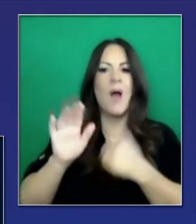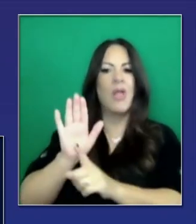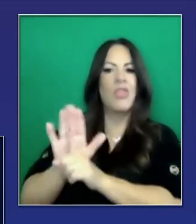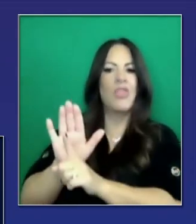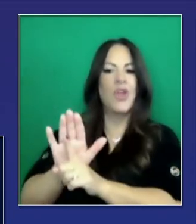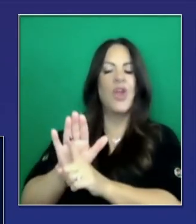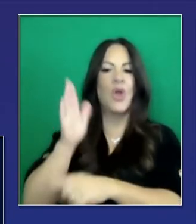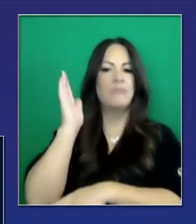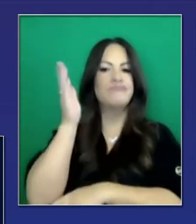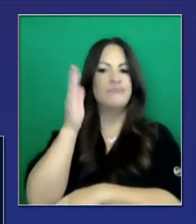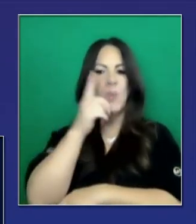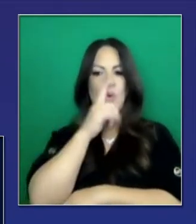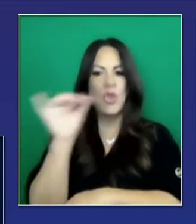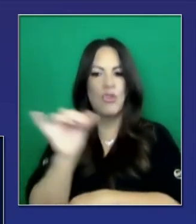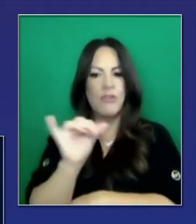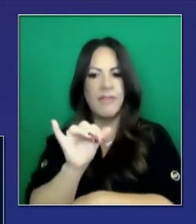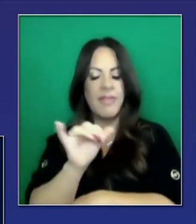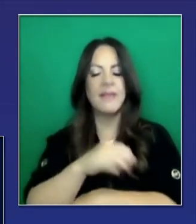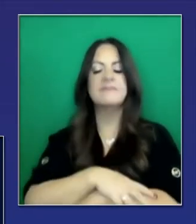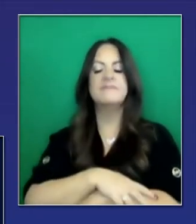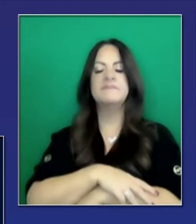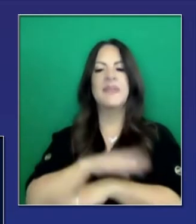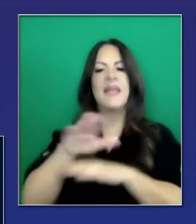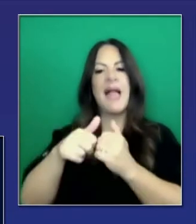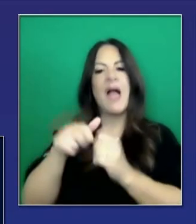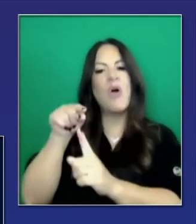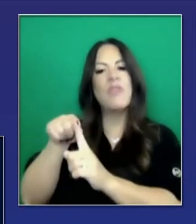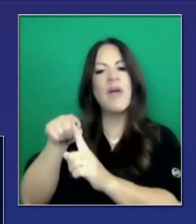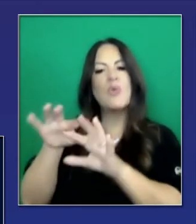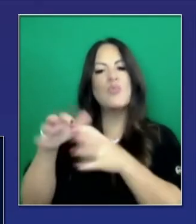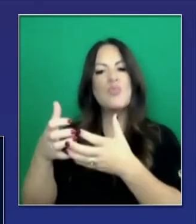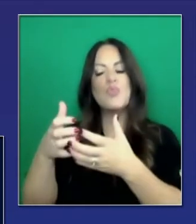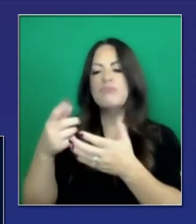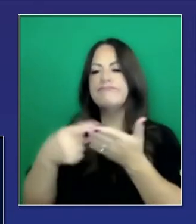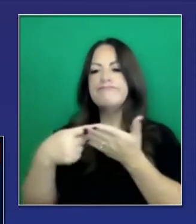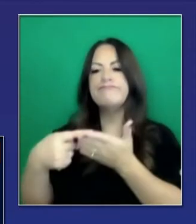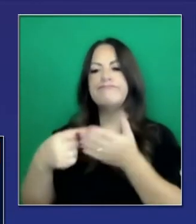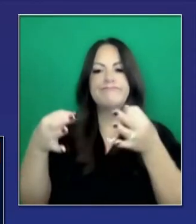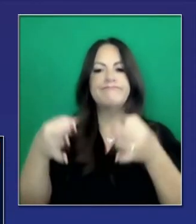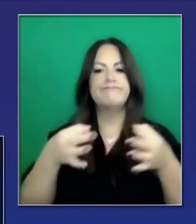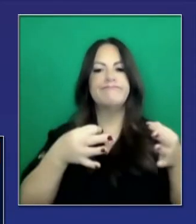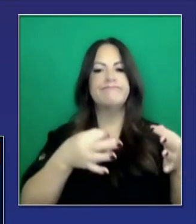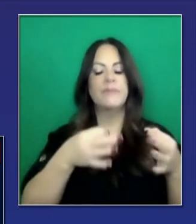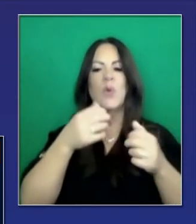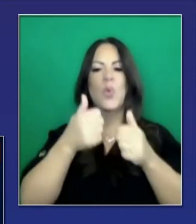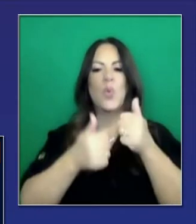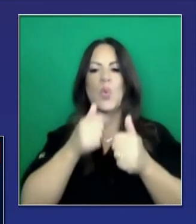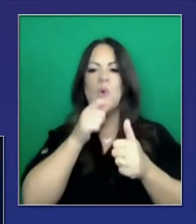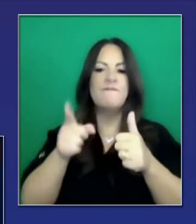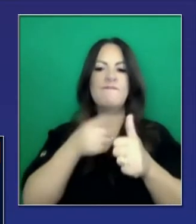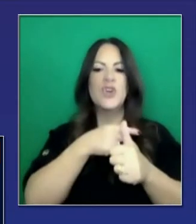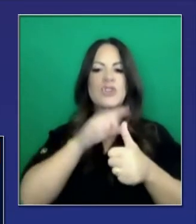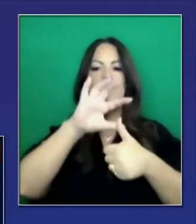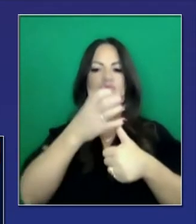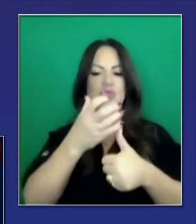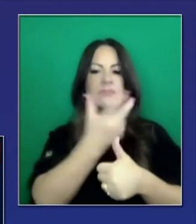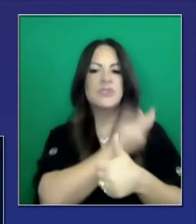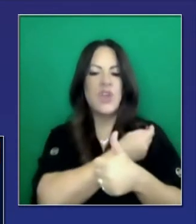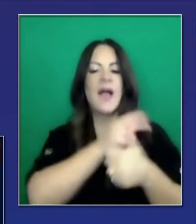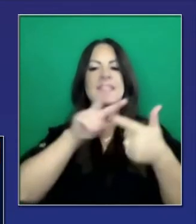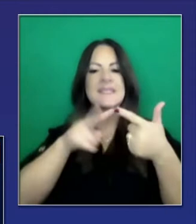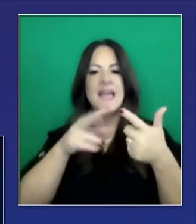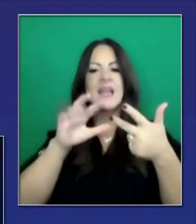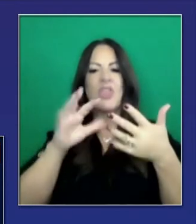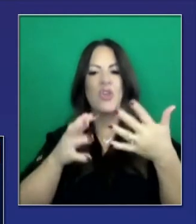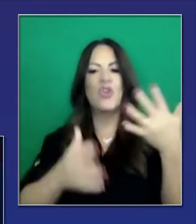es la dinámica, la dialéctica de esa conversación en cuanto a cuáles son las poblaciones y subpoblaciones que